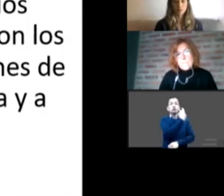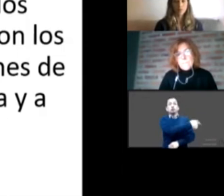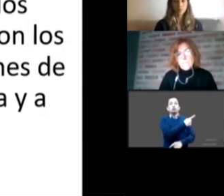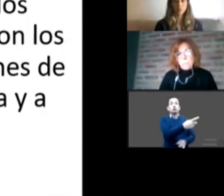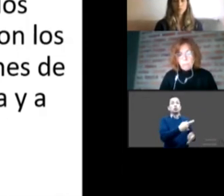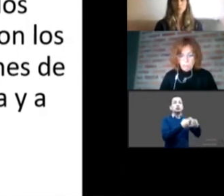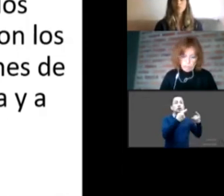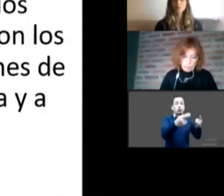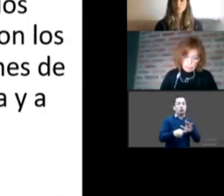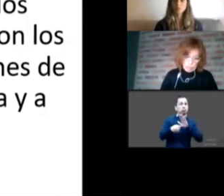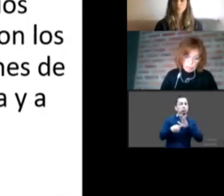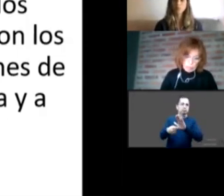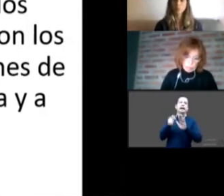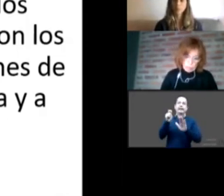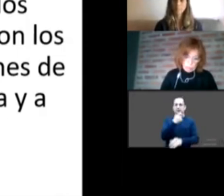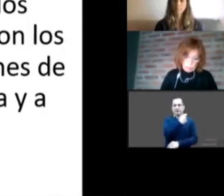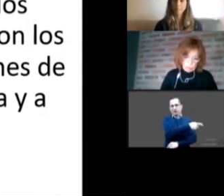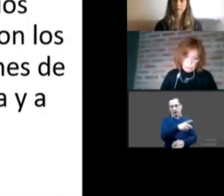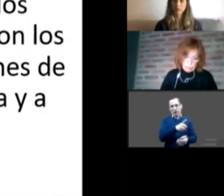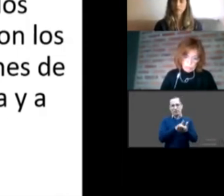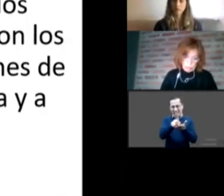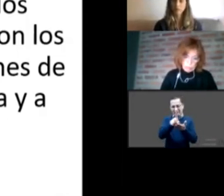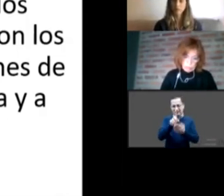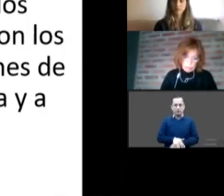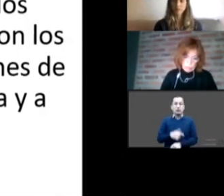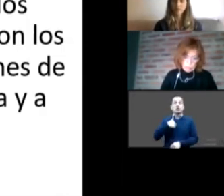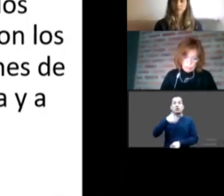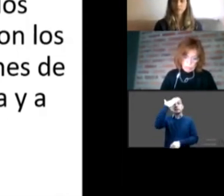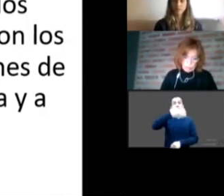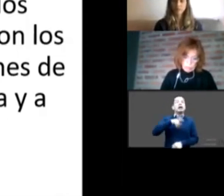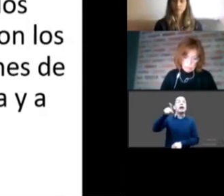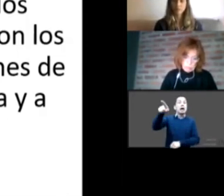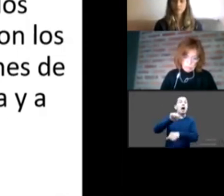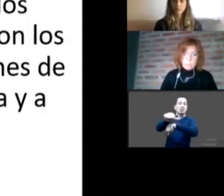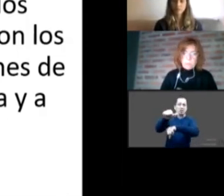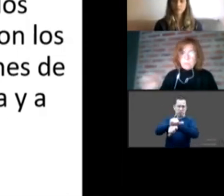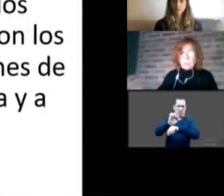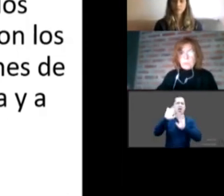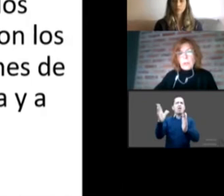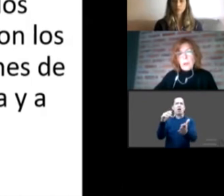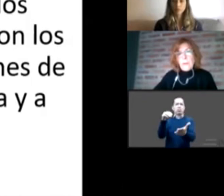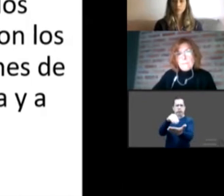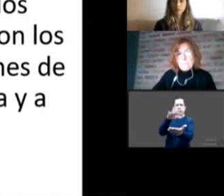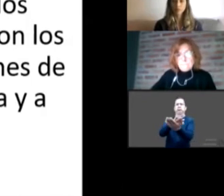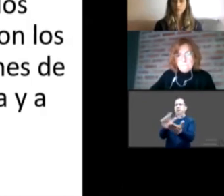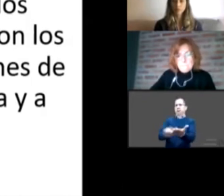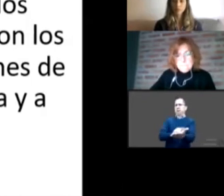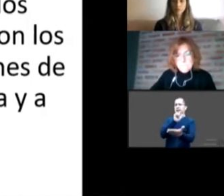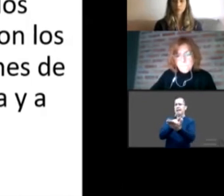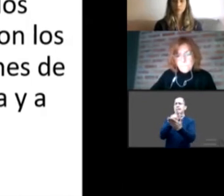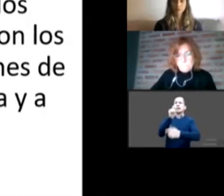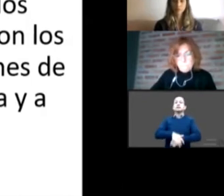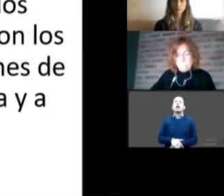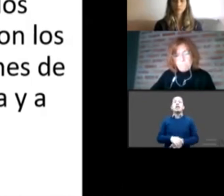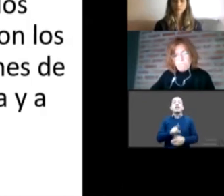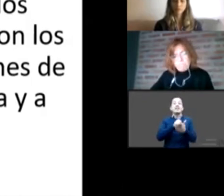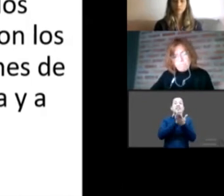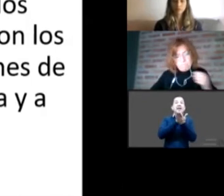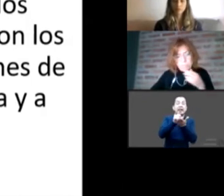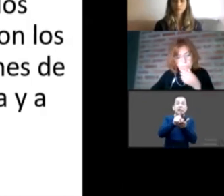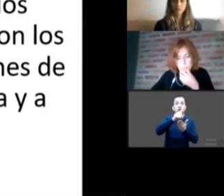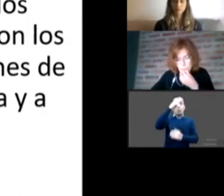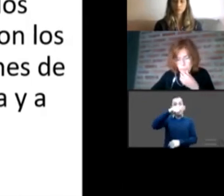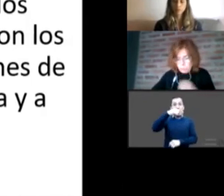algunos años es el derecho a la memoria y a la identidad que es una de las situaciones que